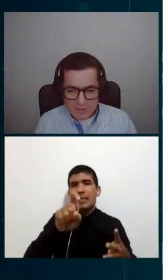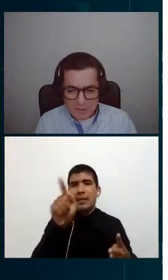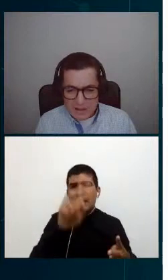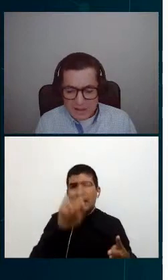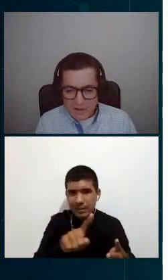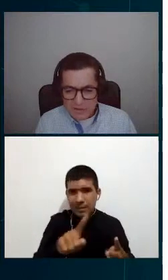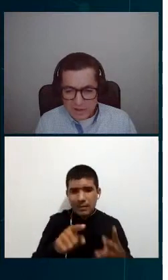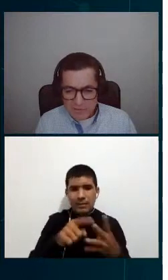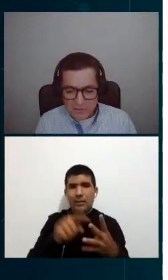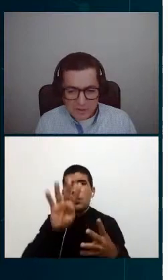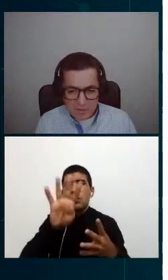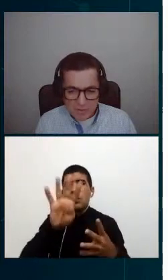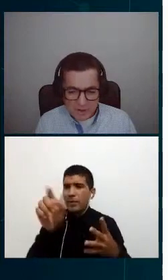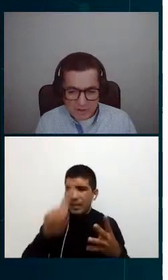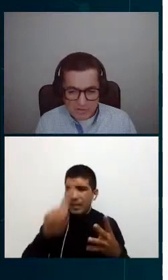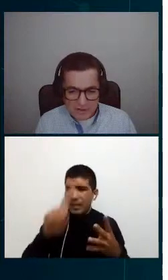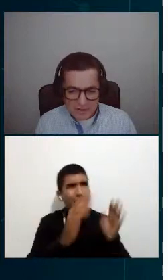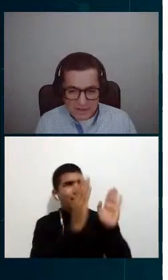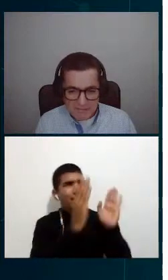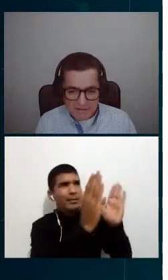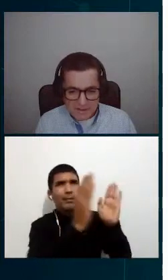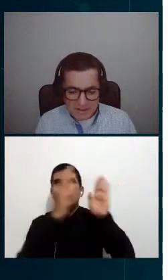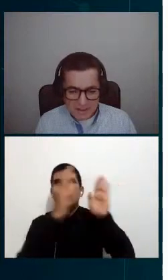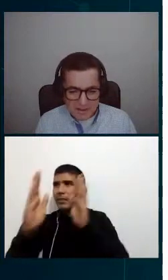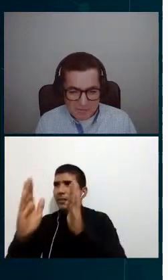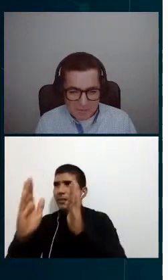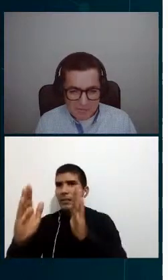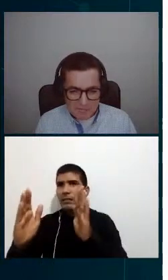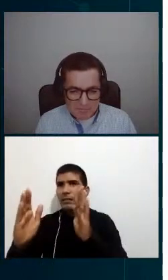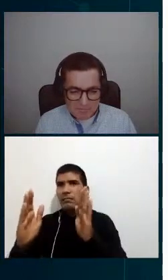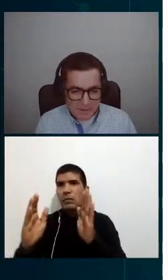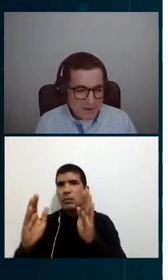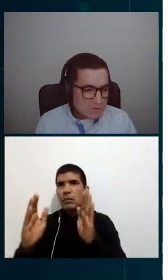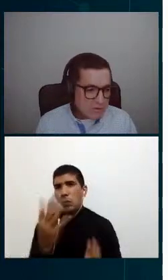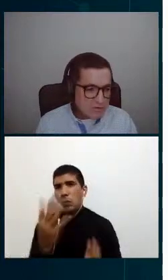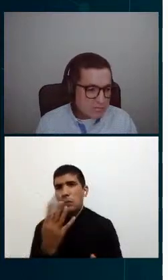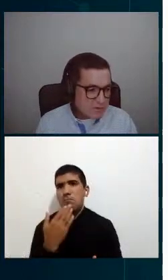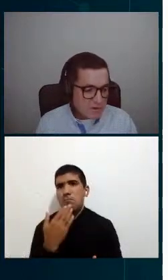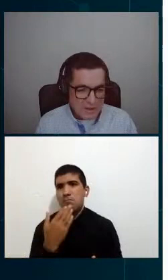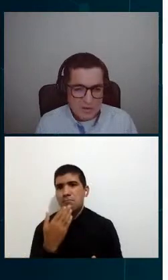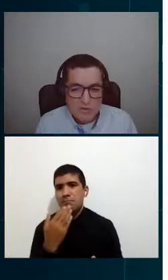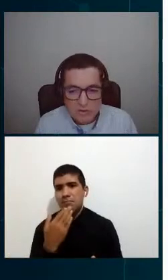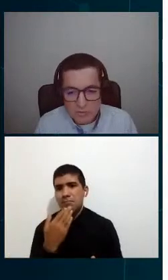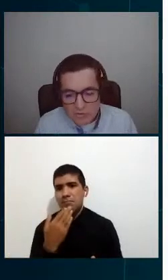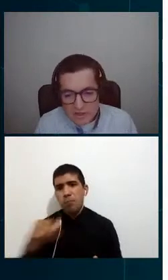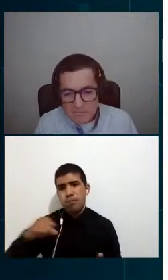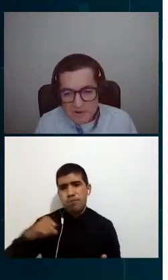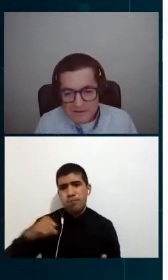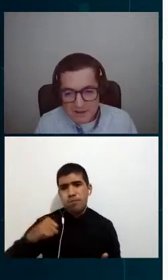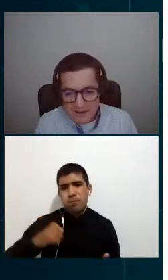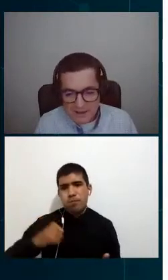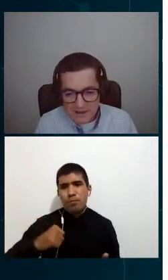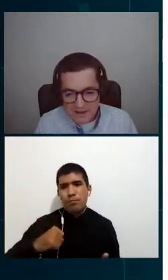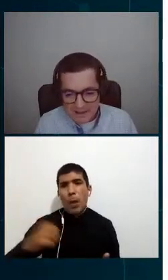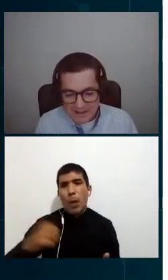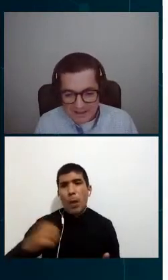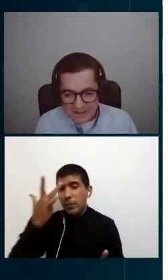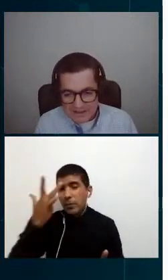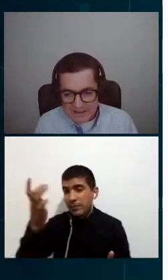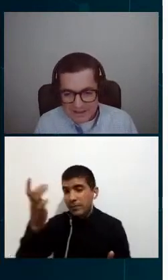parte del despliegue de los equipos de comunicación RF pues para nosotros nosotros somos una empresa